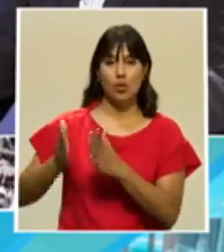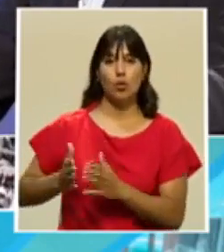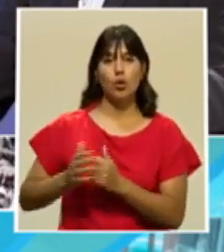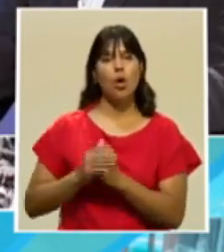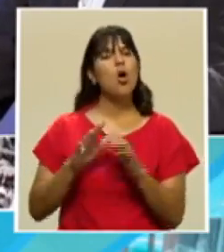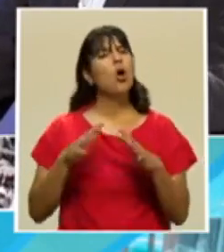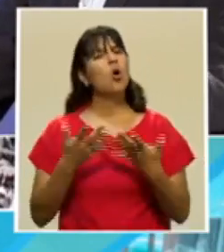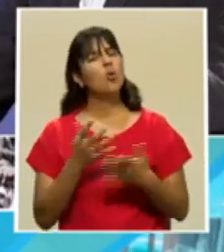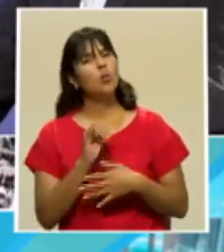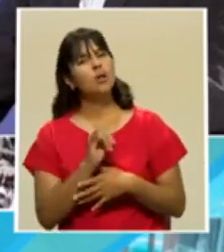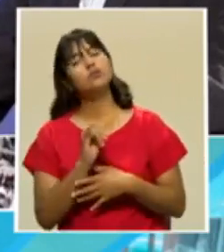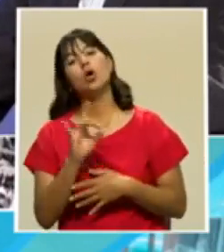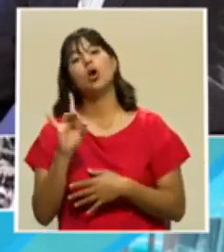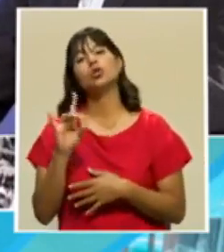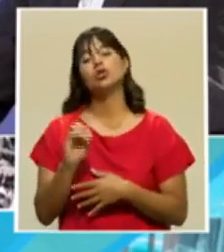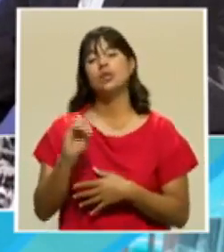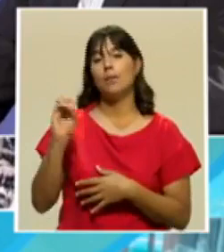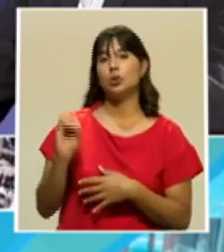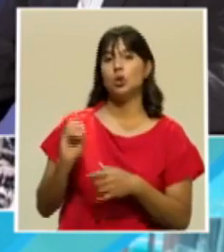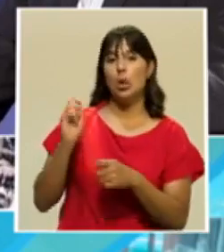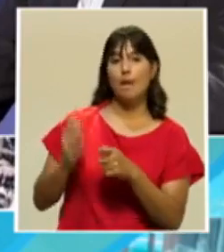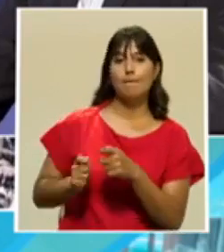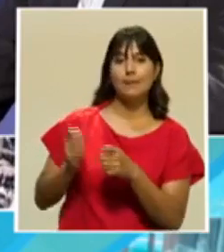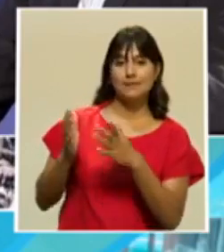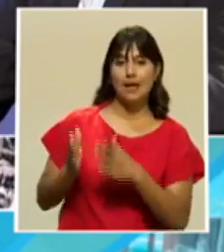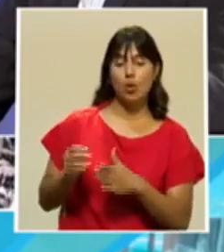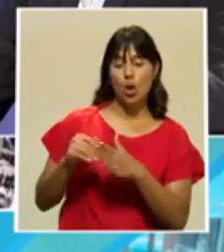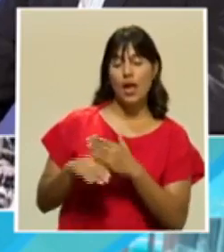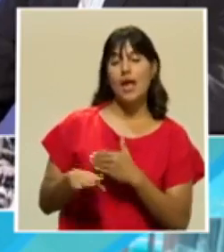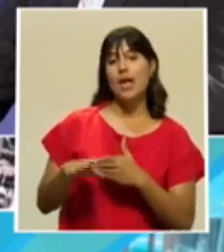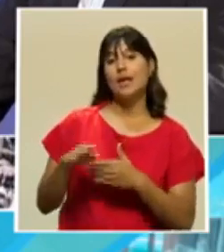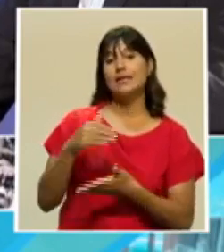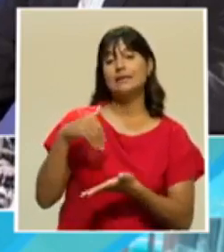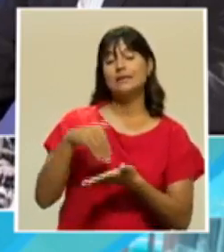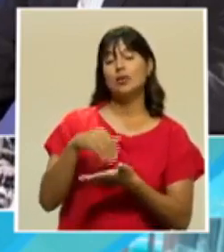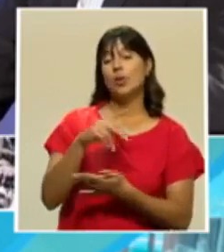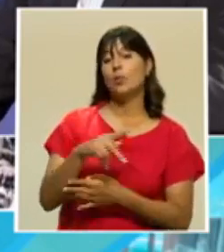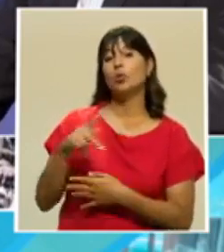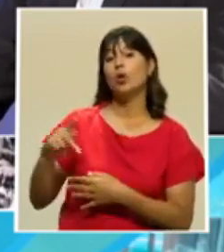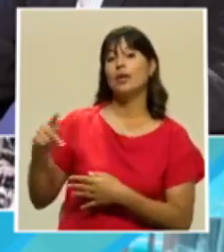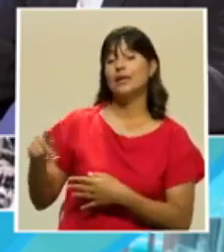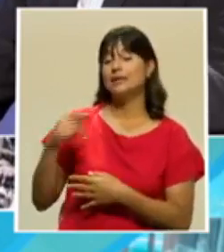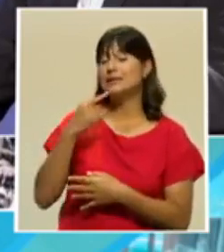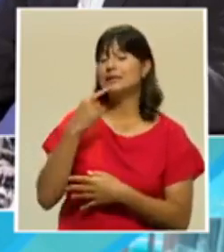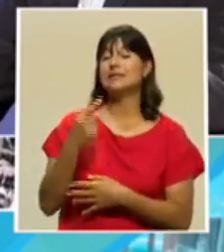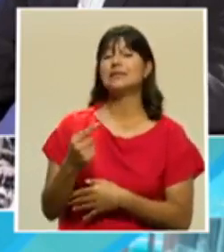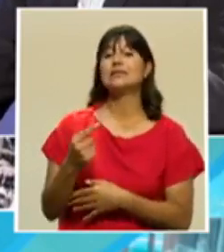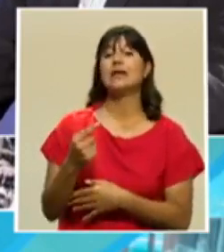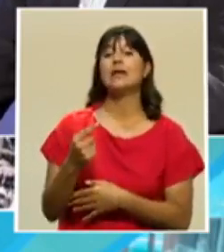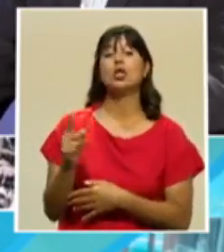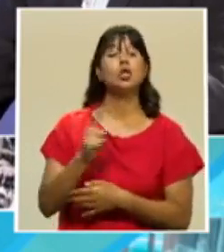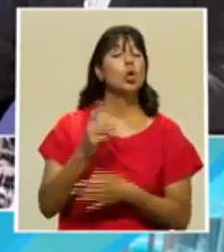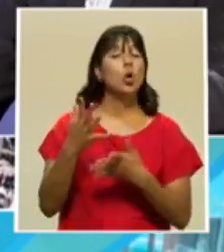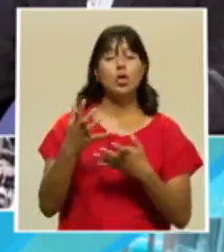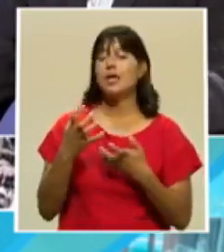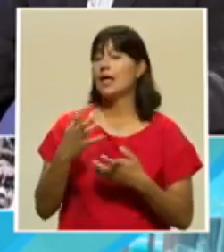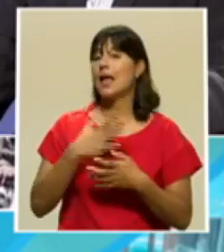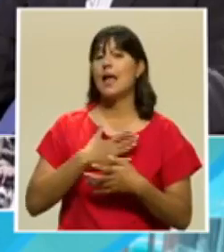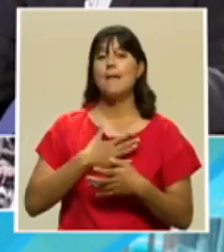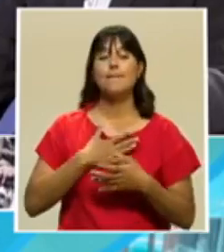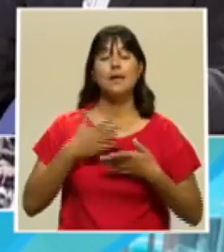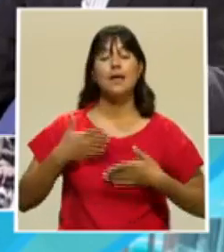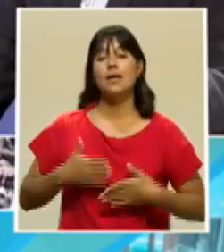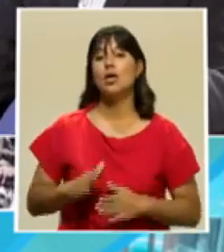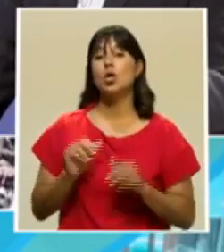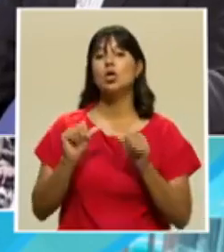es eso? El 80% de los pescadores del Cantón Central de Punta Arenas afirman no queremos que nuestros hijos